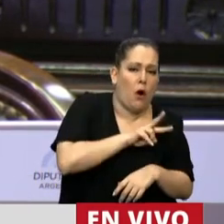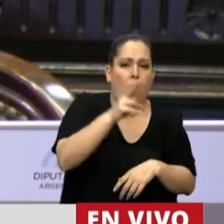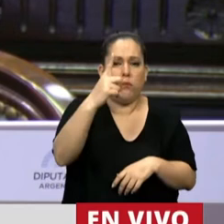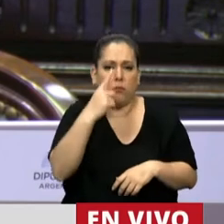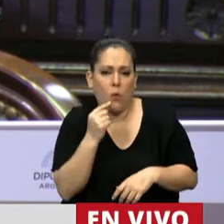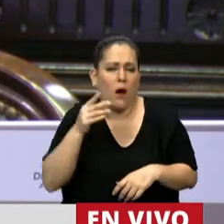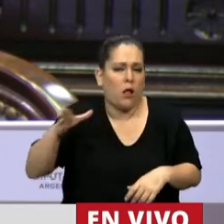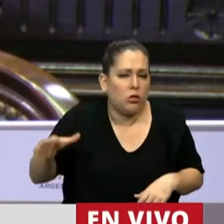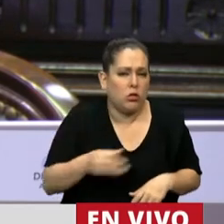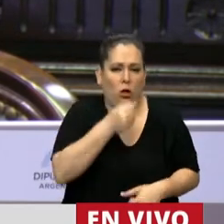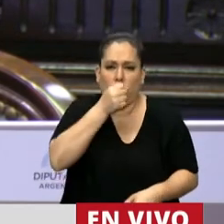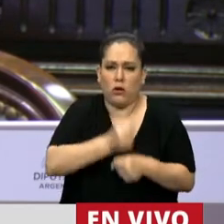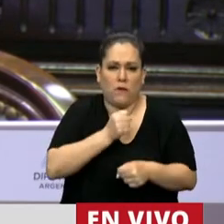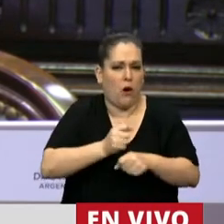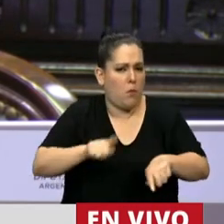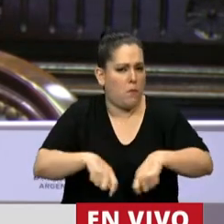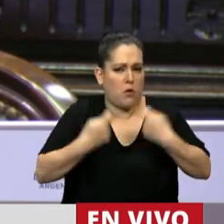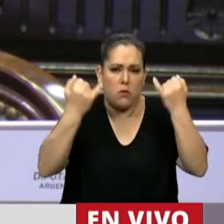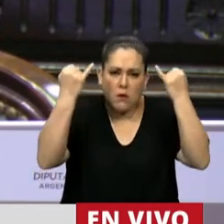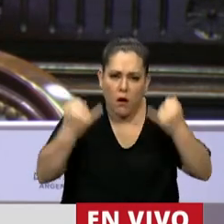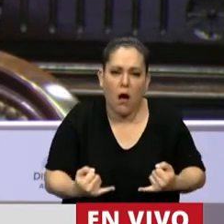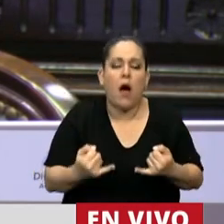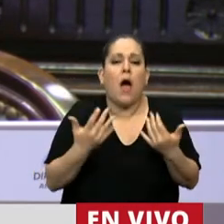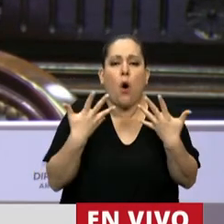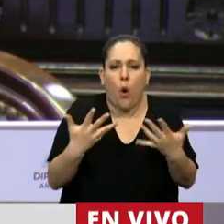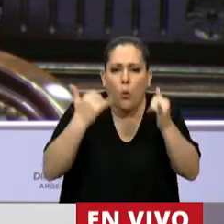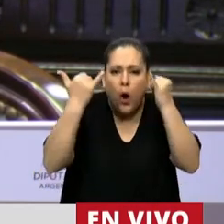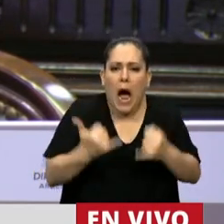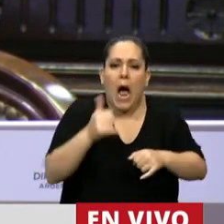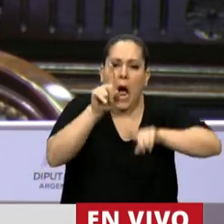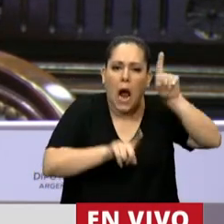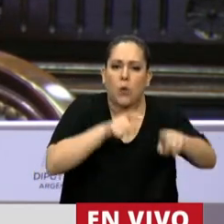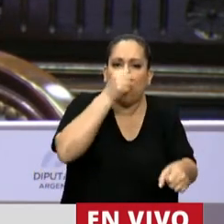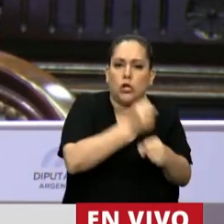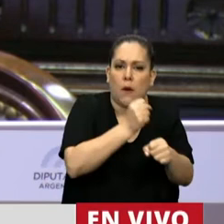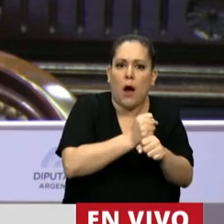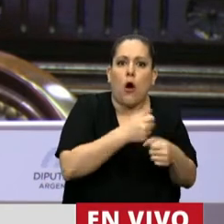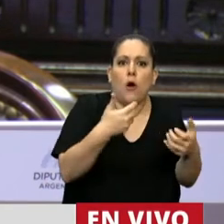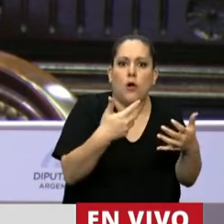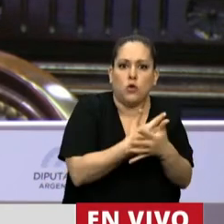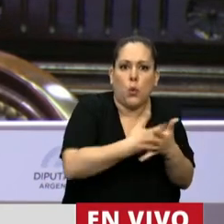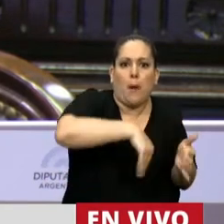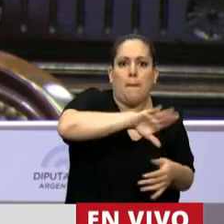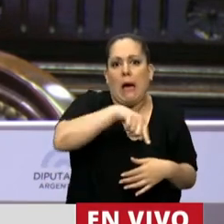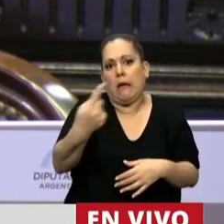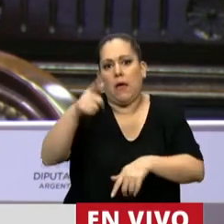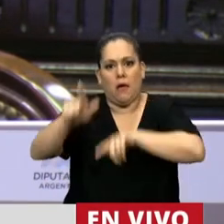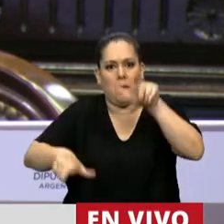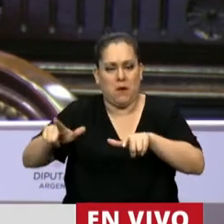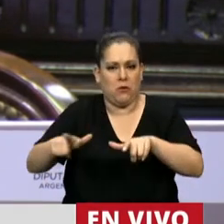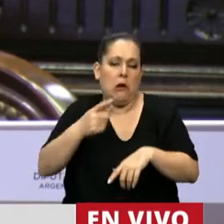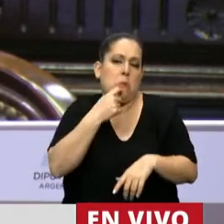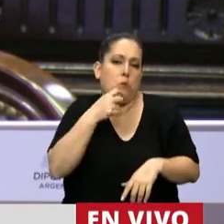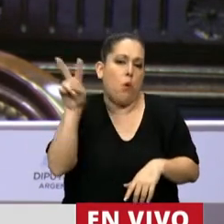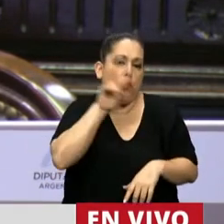trabajadores, no hay dudas que hay algunos trabajadores que son más vulnerables que otros a sufrir estos flagelos. Las mujeres, los